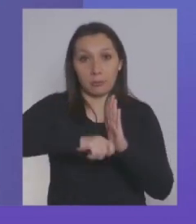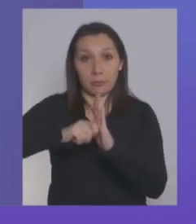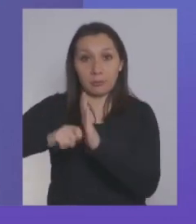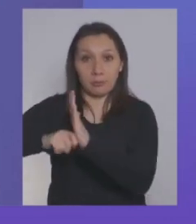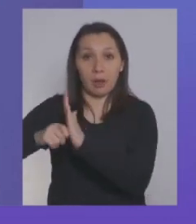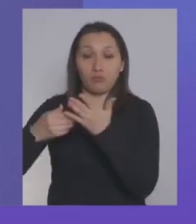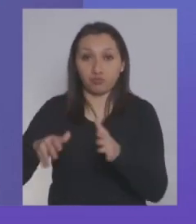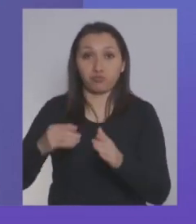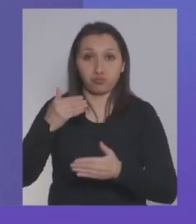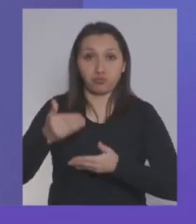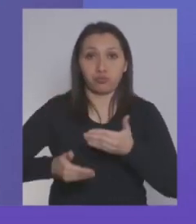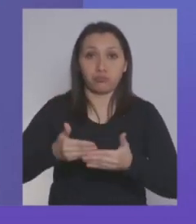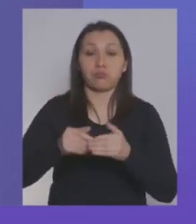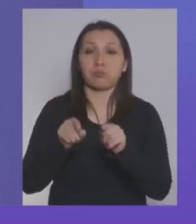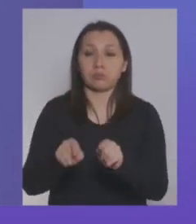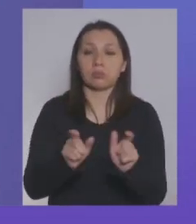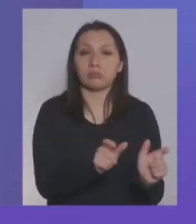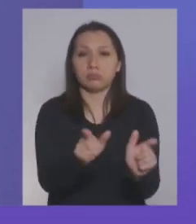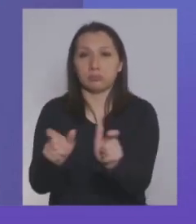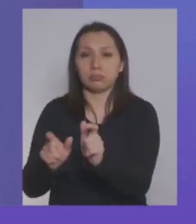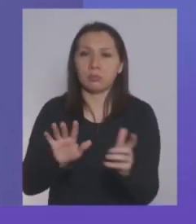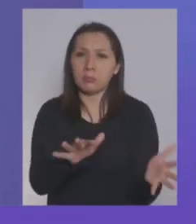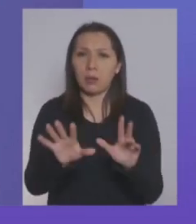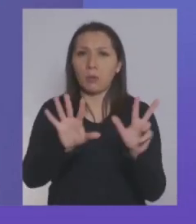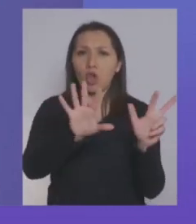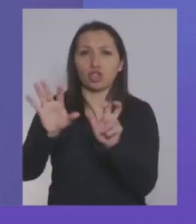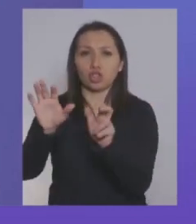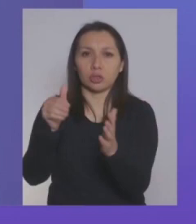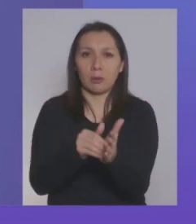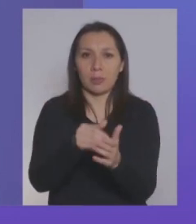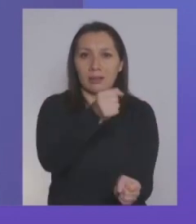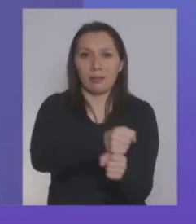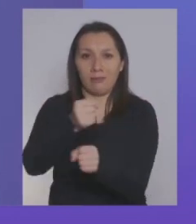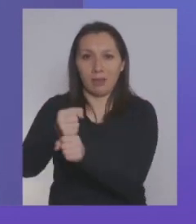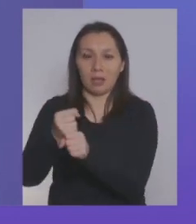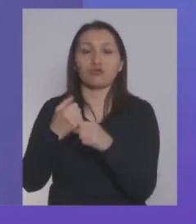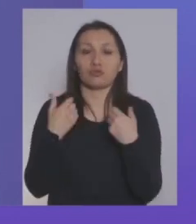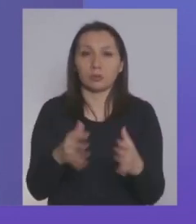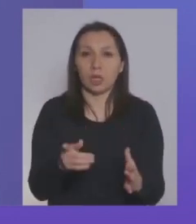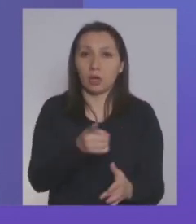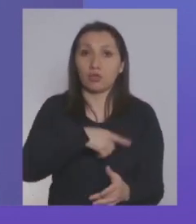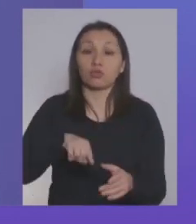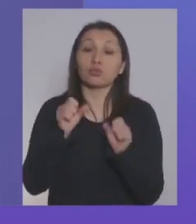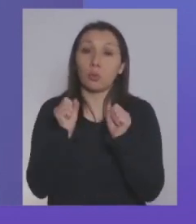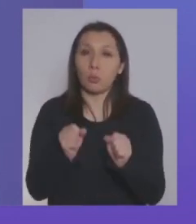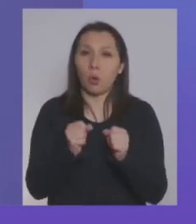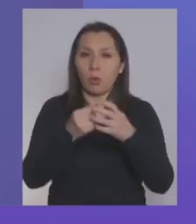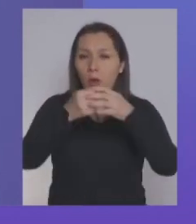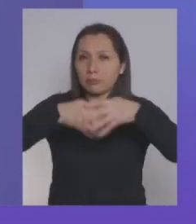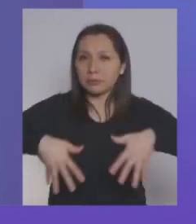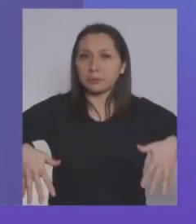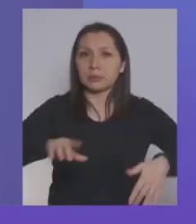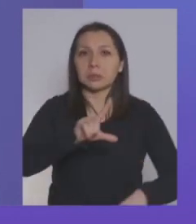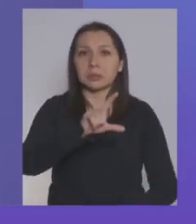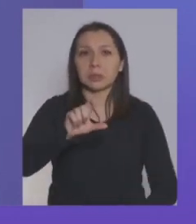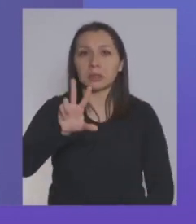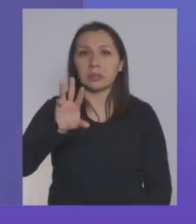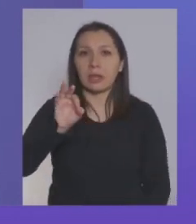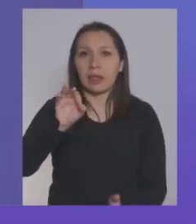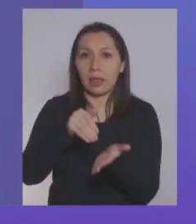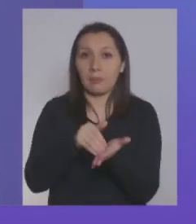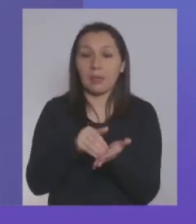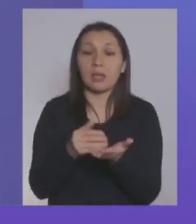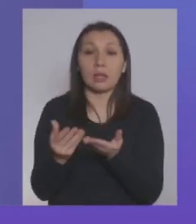que ha estado vigente, le ha dado protección a cerca de 800.000 trabajadores, que nosotros los podemos desglosar en 730.000,